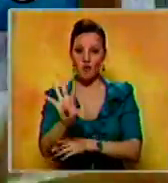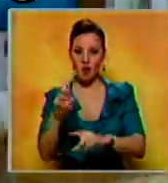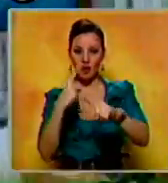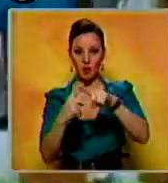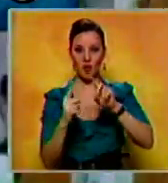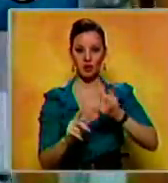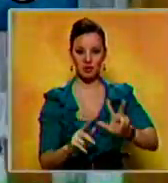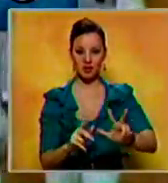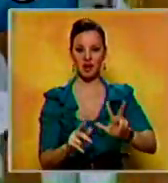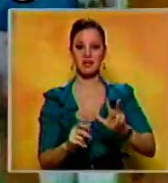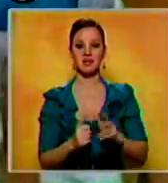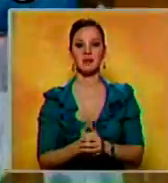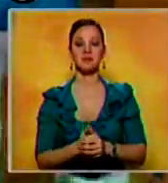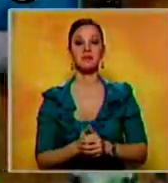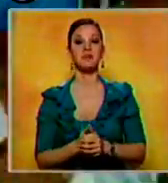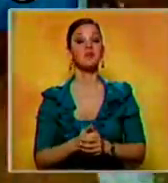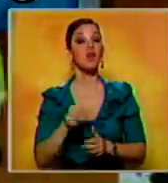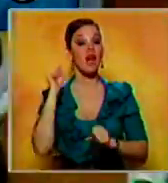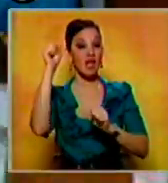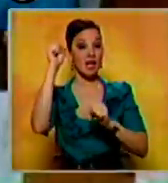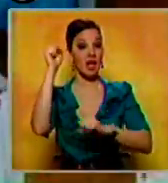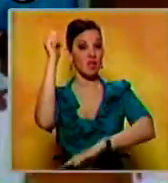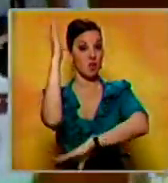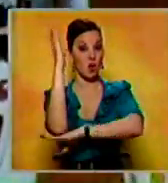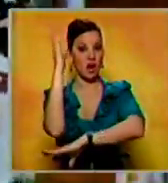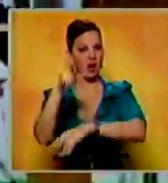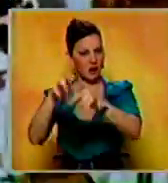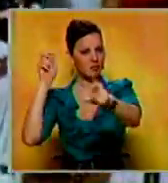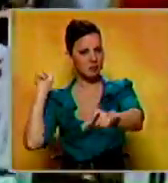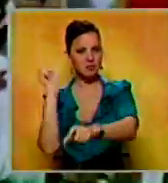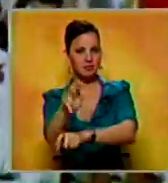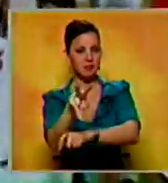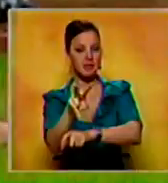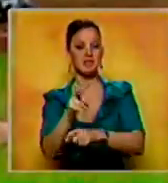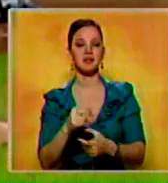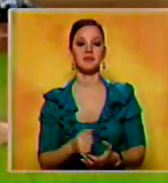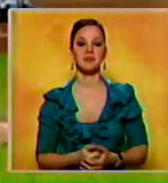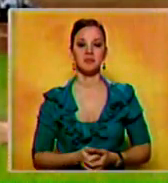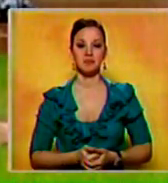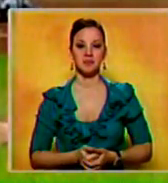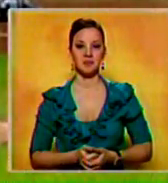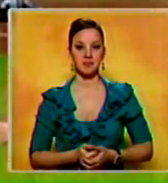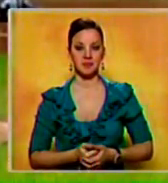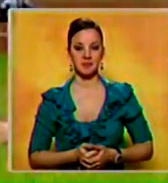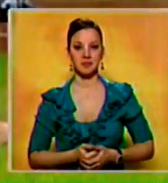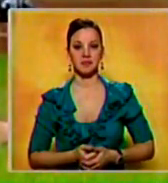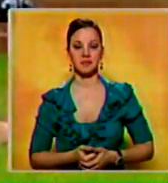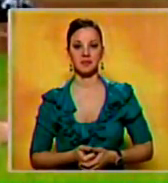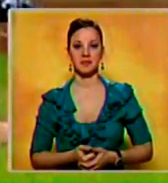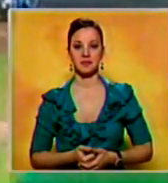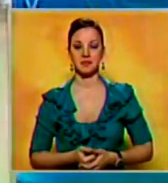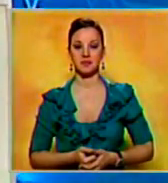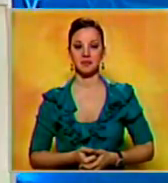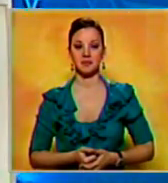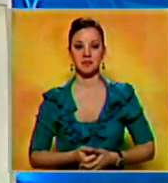tres carreras remolcadas. Ganó Rómulo Sánchez, se perdió Omar Poveda y salvó Luis Vizcaíno.